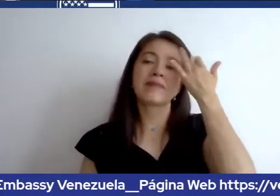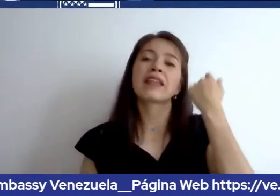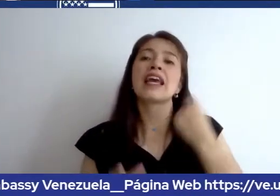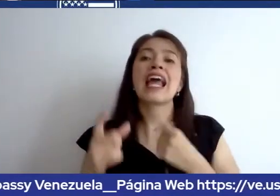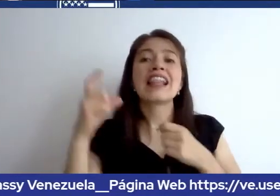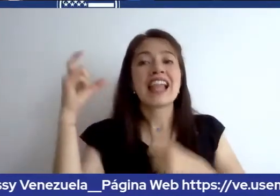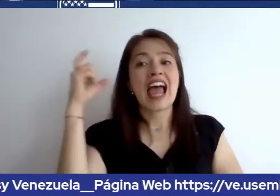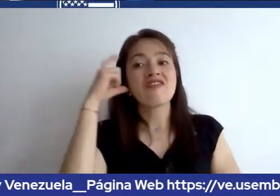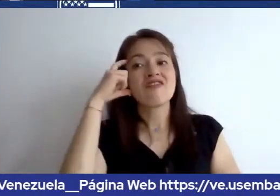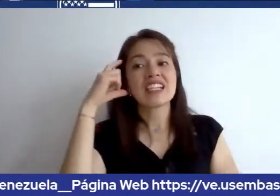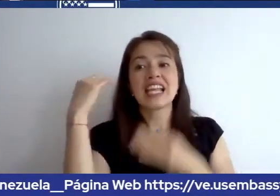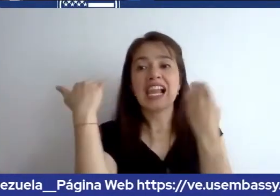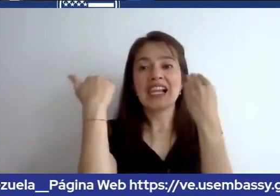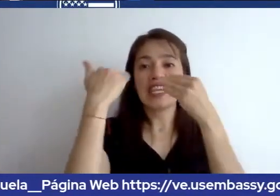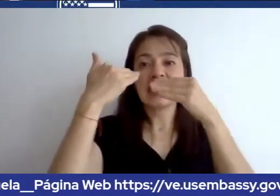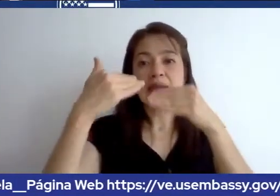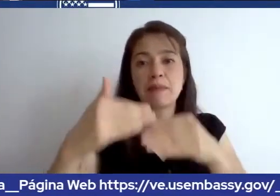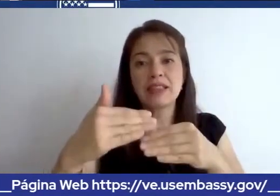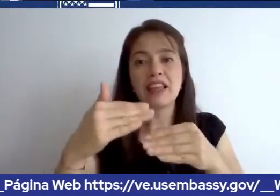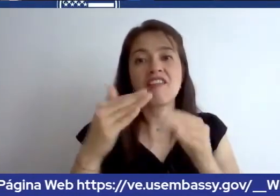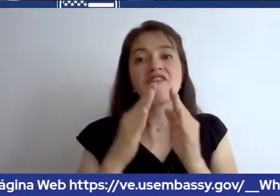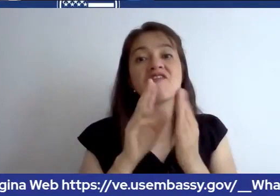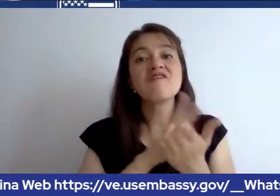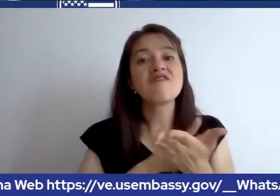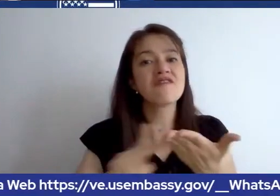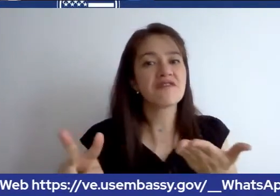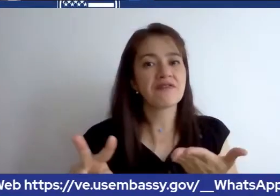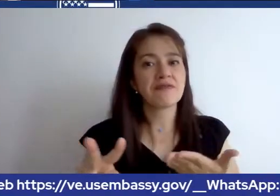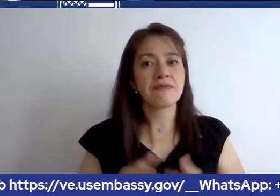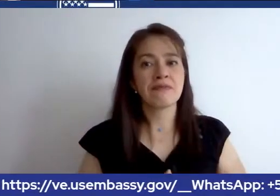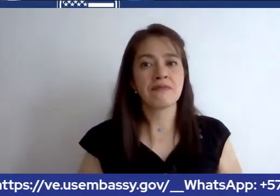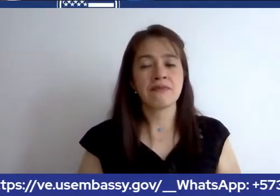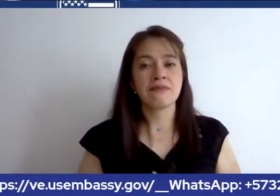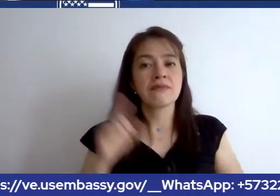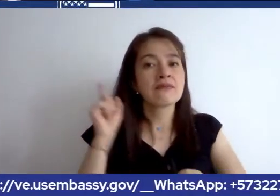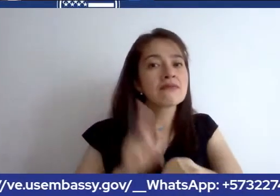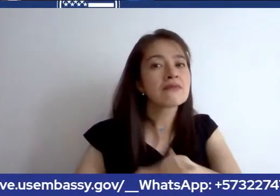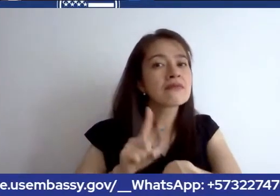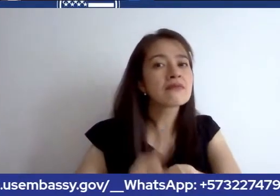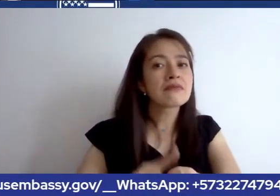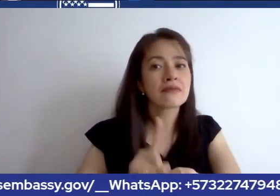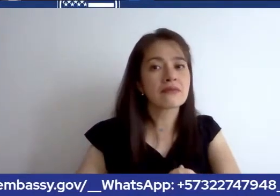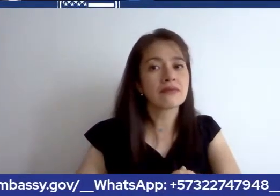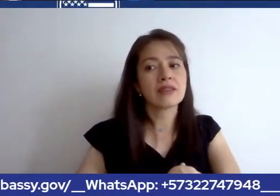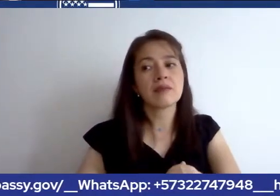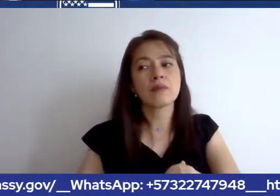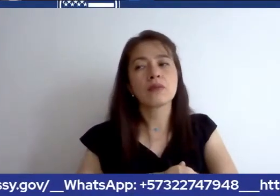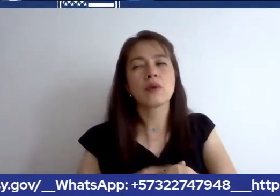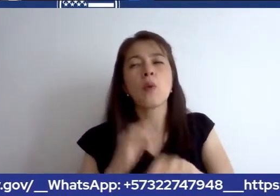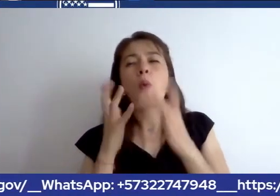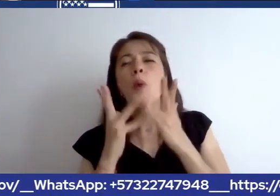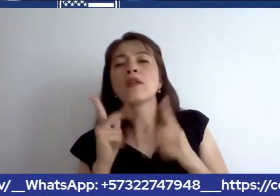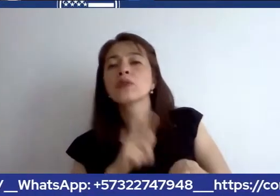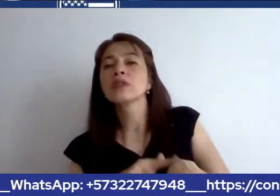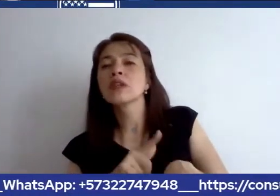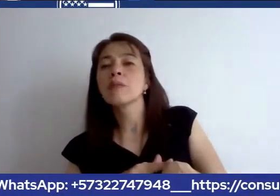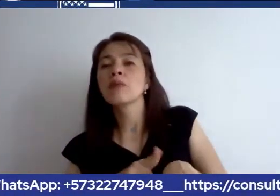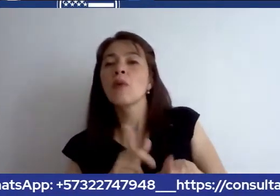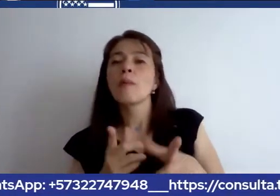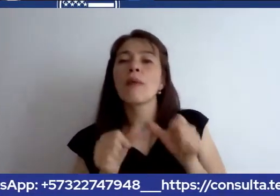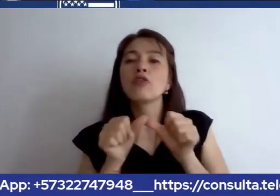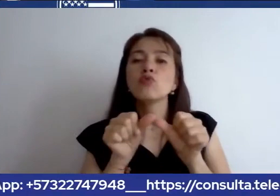fecha límite de su visa y el tiempo de la estadía en